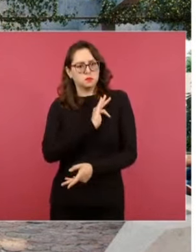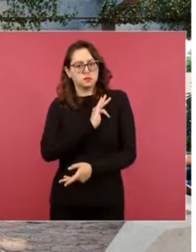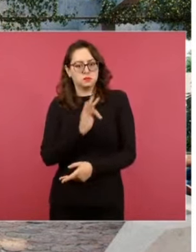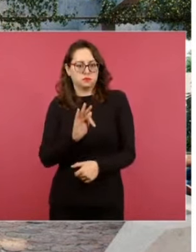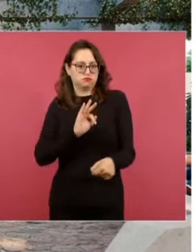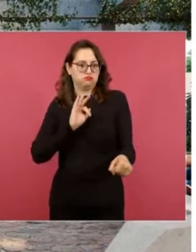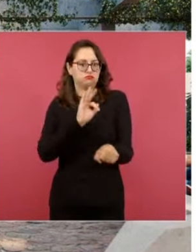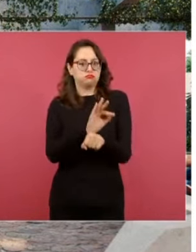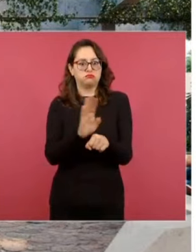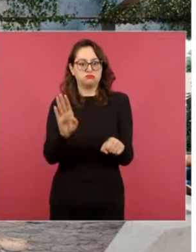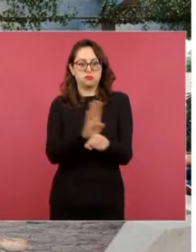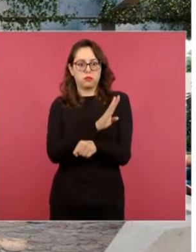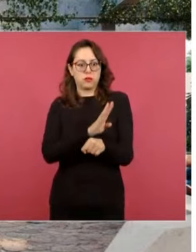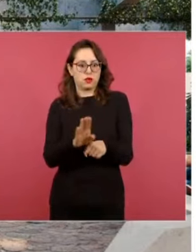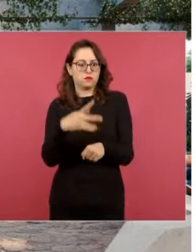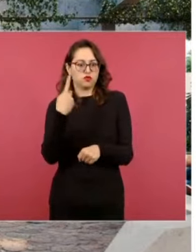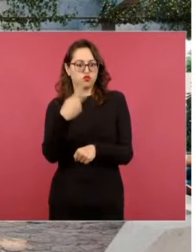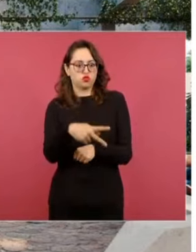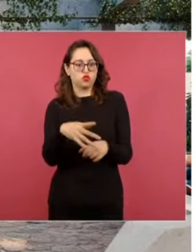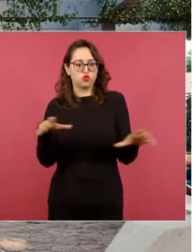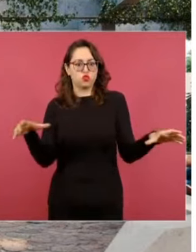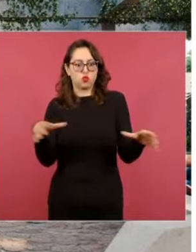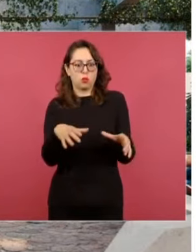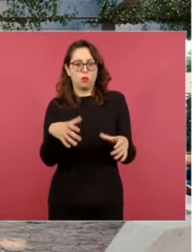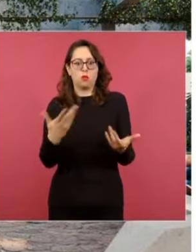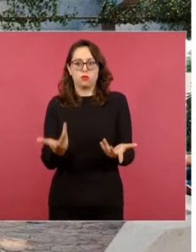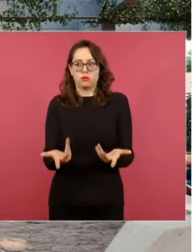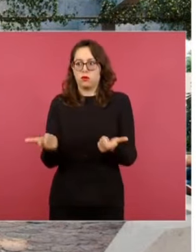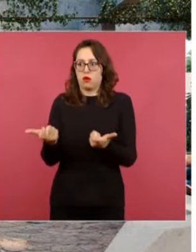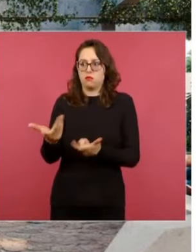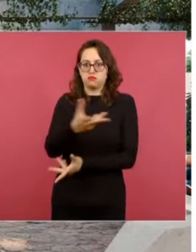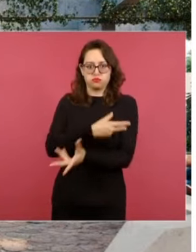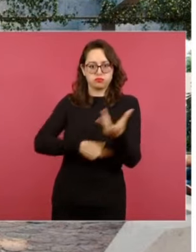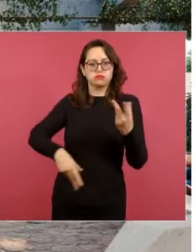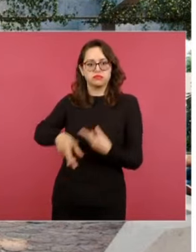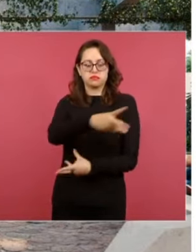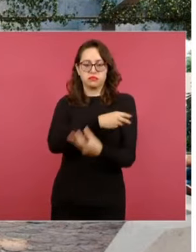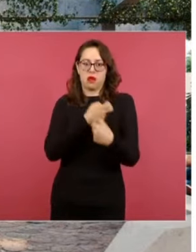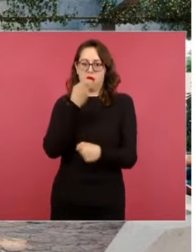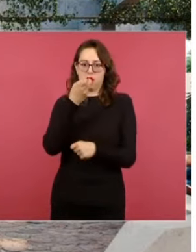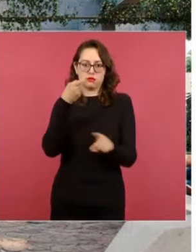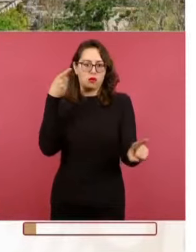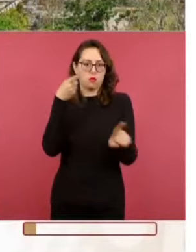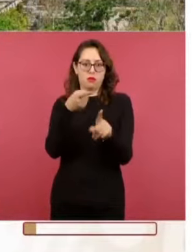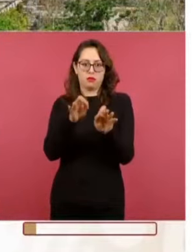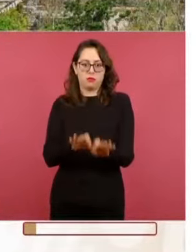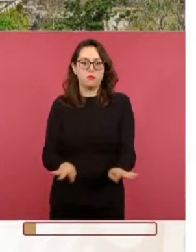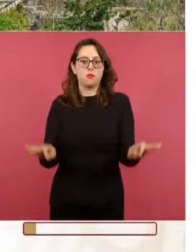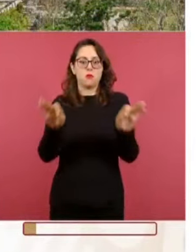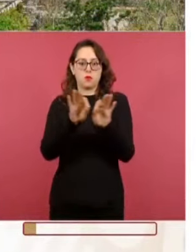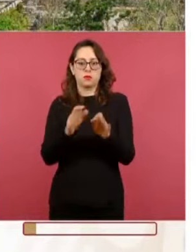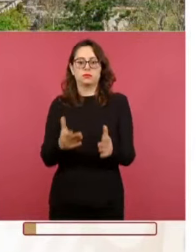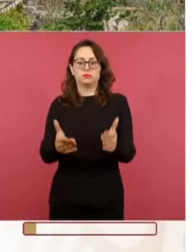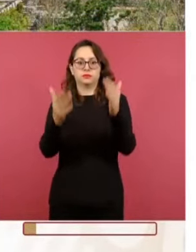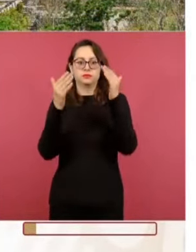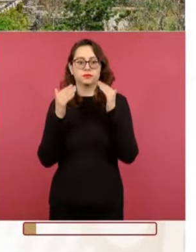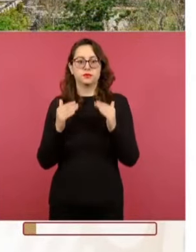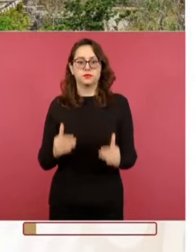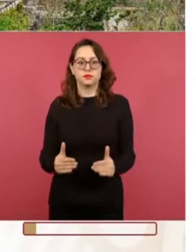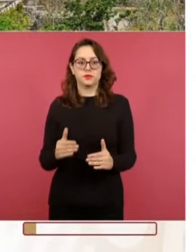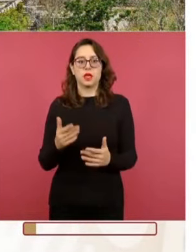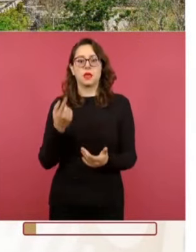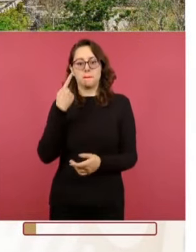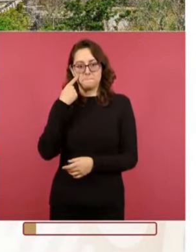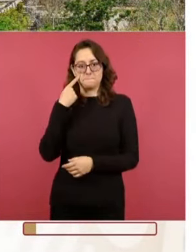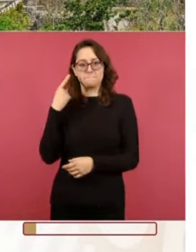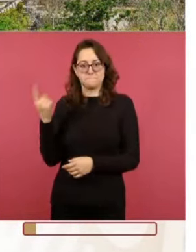beneficiar a las comunidades en el entorno. La que sigue. Hablaríamos ahora de Ecbalam, esta